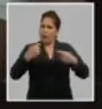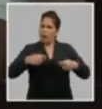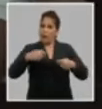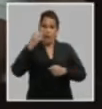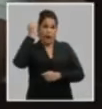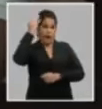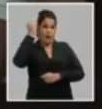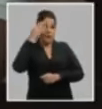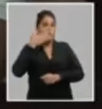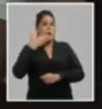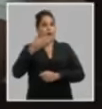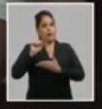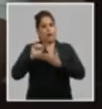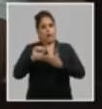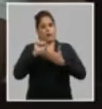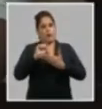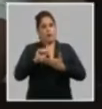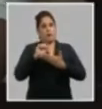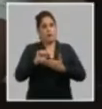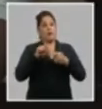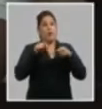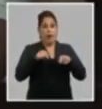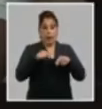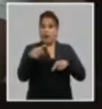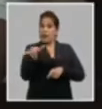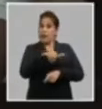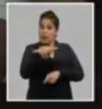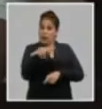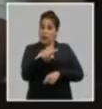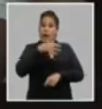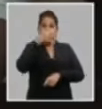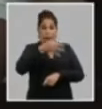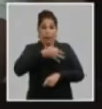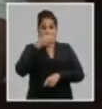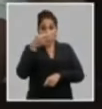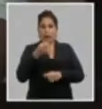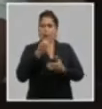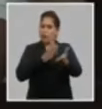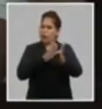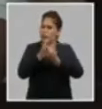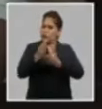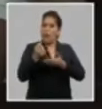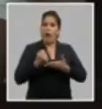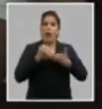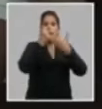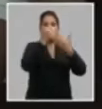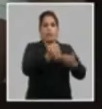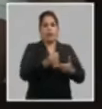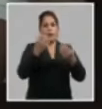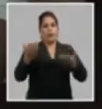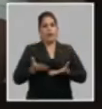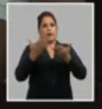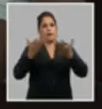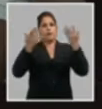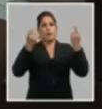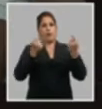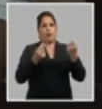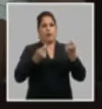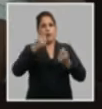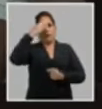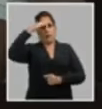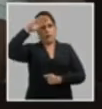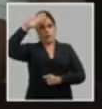creación de bienes y servicios y en consecuencia con ello continuar contribuyendo al desarrollo de la economía